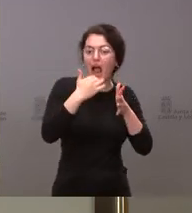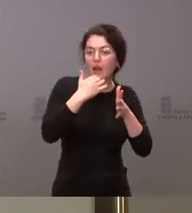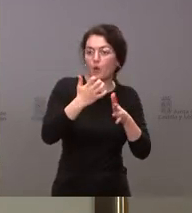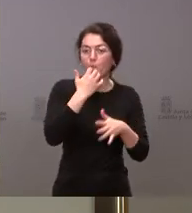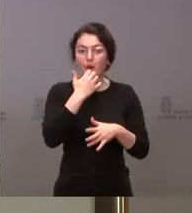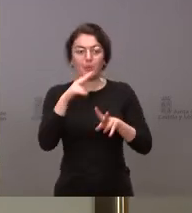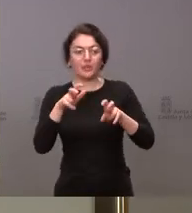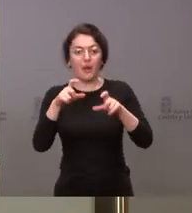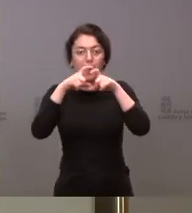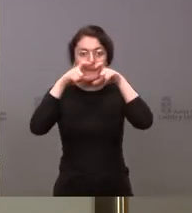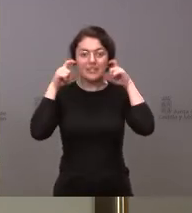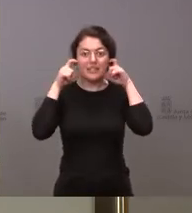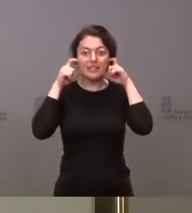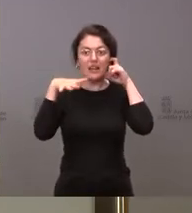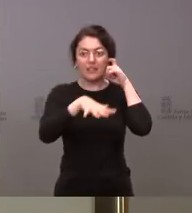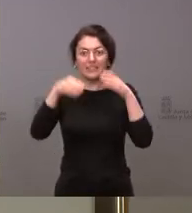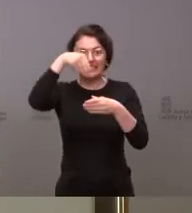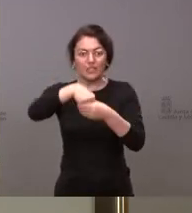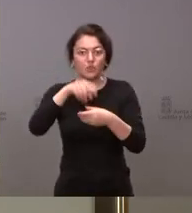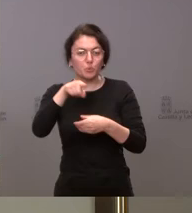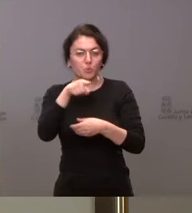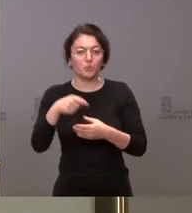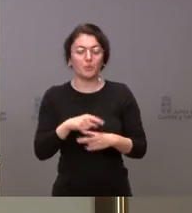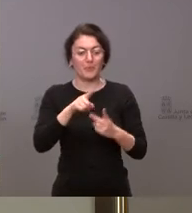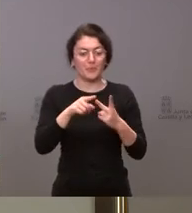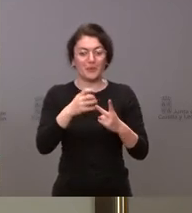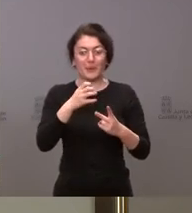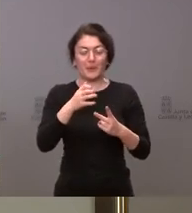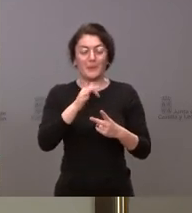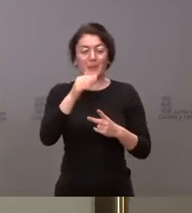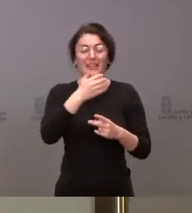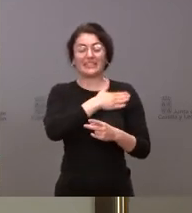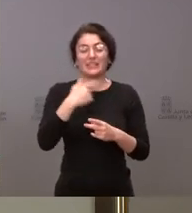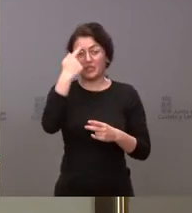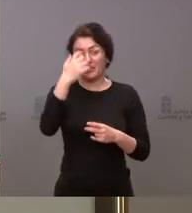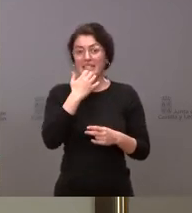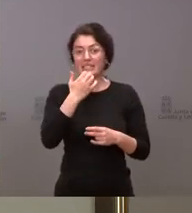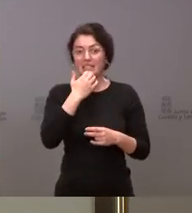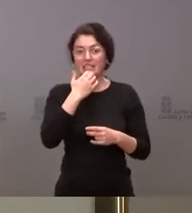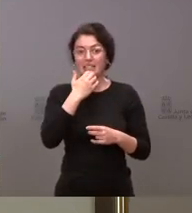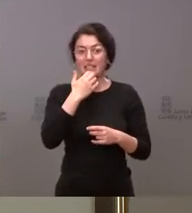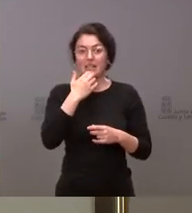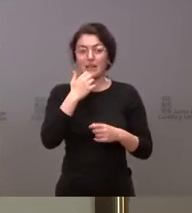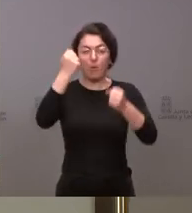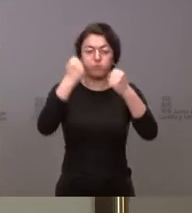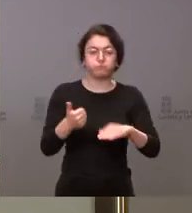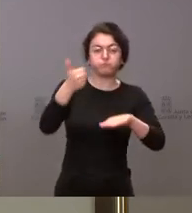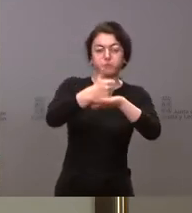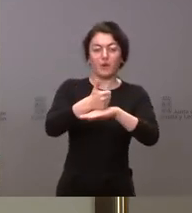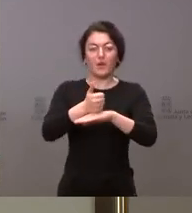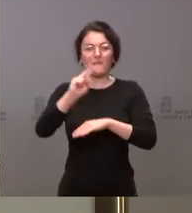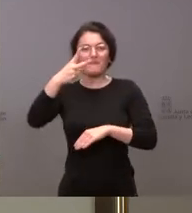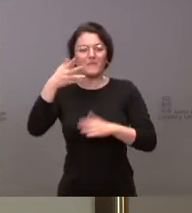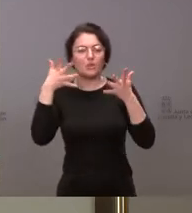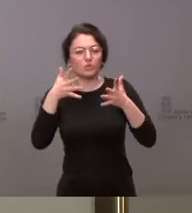al uso de las mascarillas en interiores. Y luego, por otro lado, me gustaría saber si el resto de altos cargos, viceconsejeros o